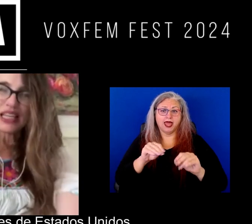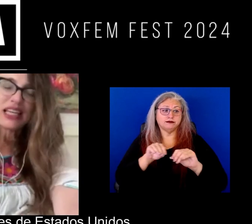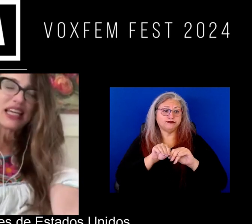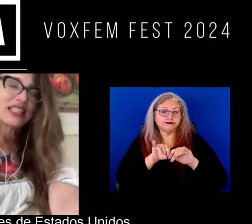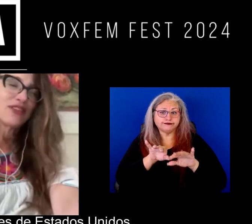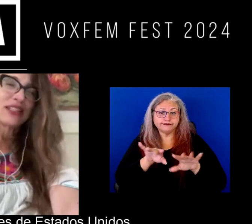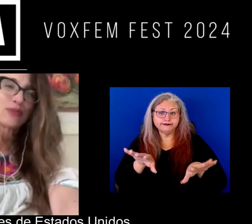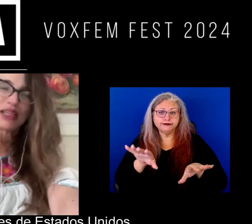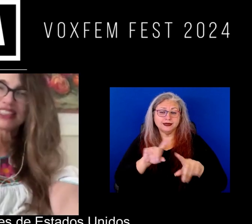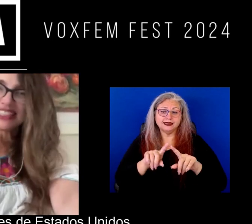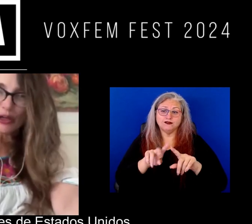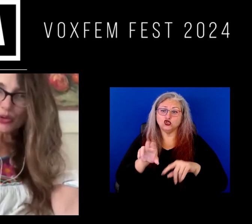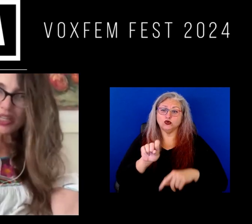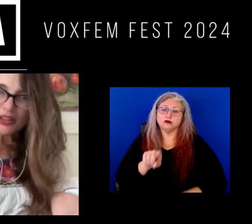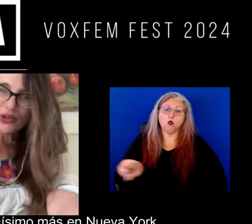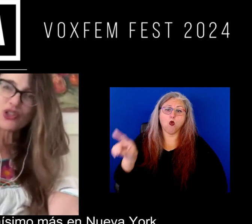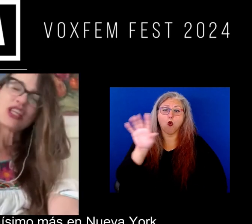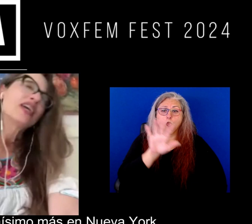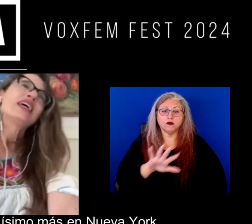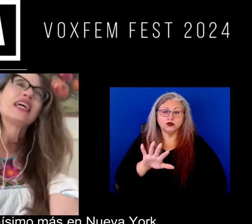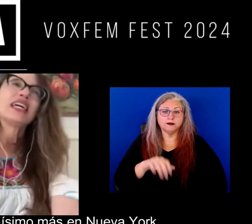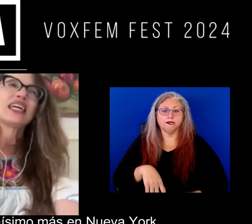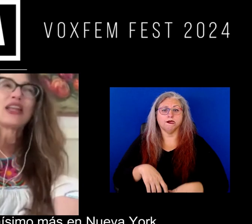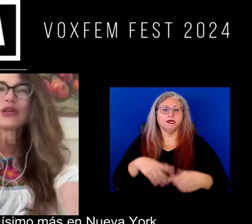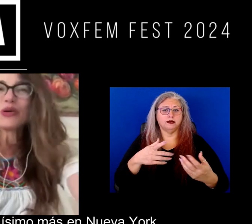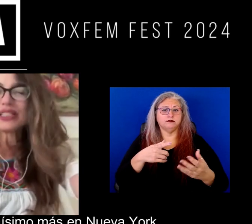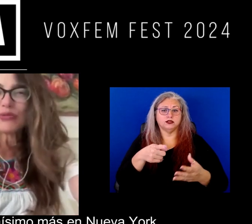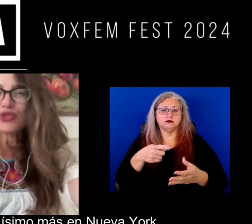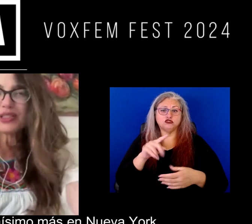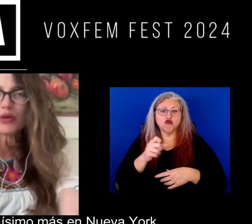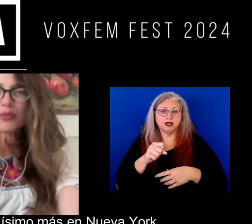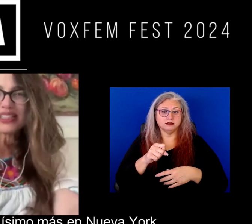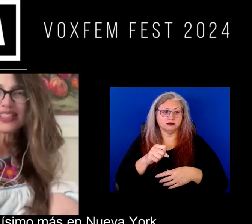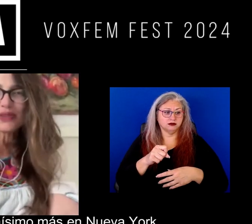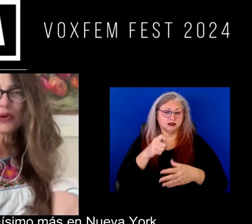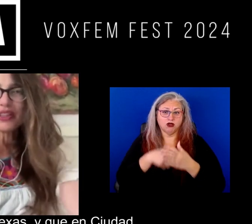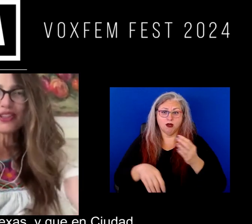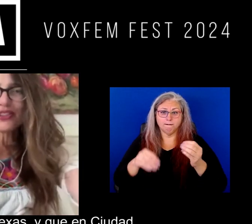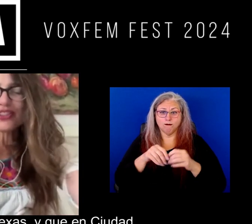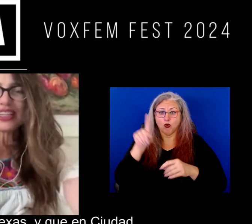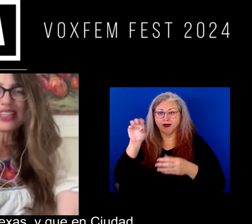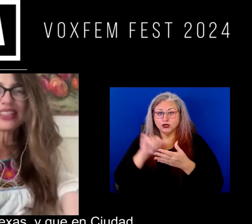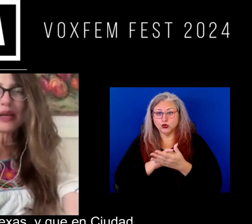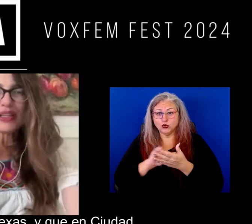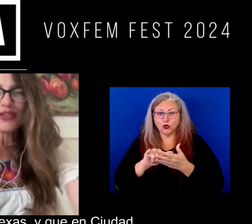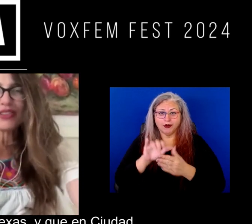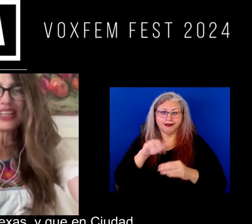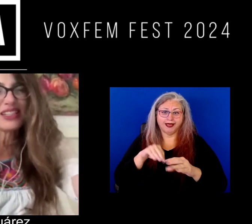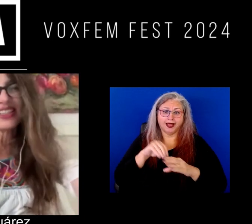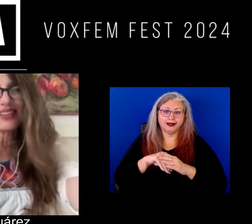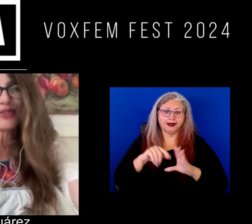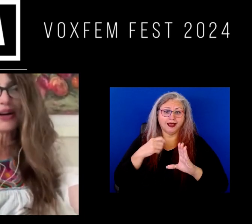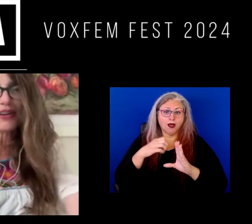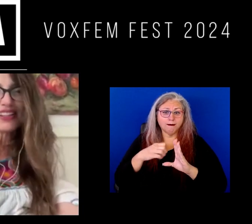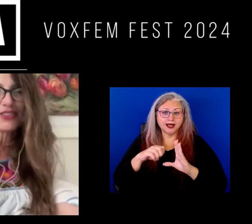distribuye a las diferentes partes de Estados Unidos la droga cuesta muchísimo más en Nueva York que en el Paso